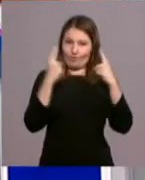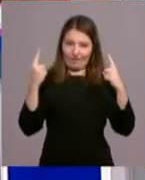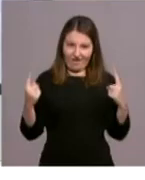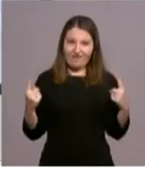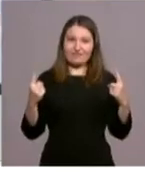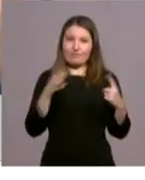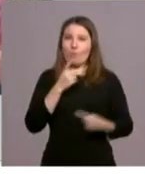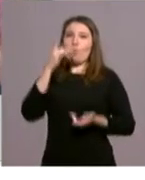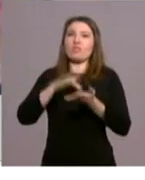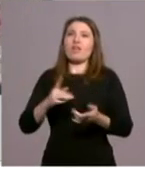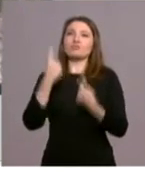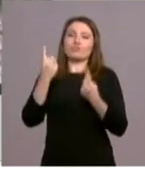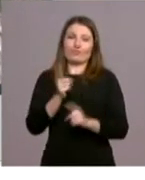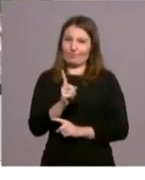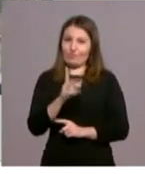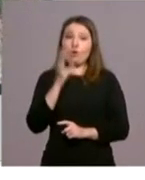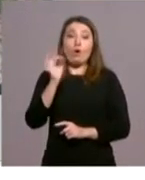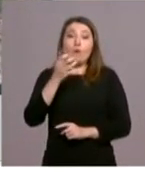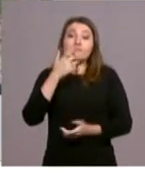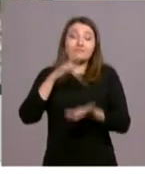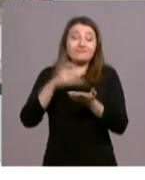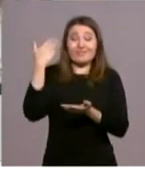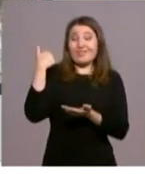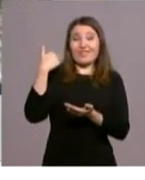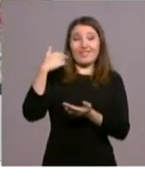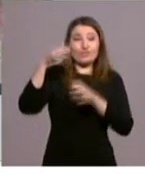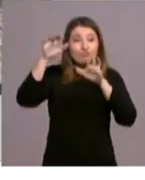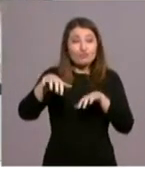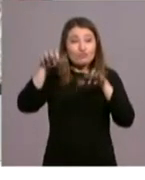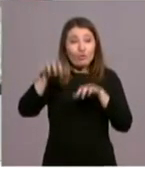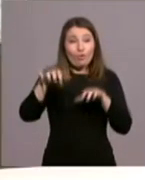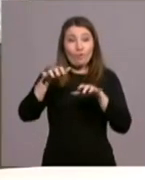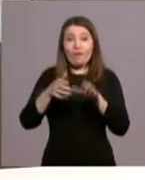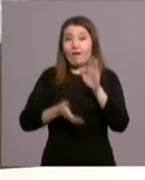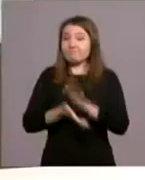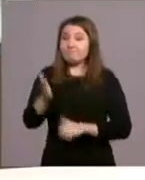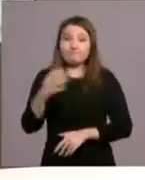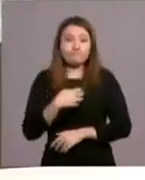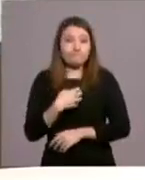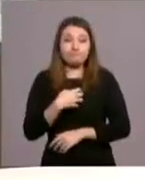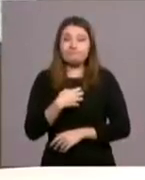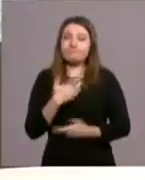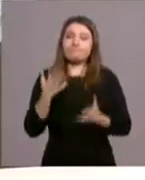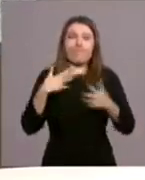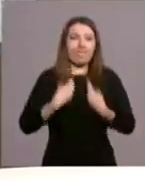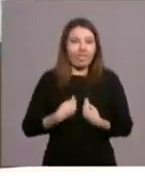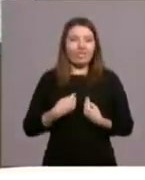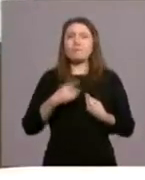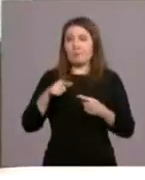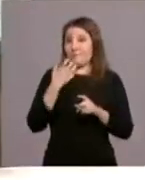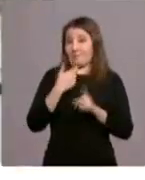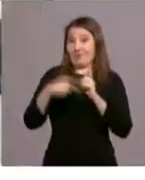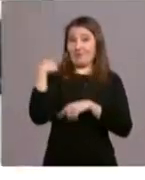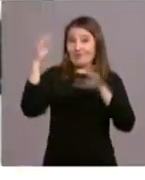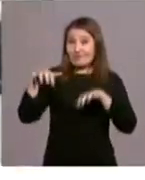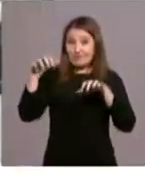O cuando no pueden sacar su imagen por la lluvia. O el otro día la borriquita iba cubierta de plásticos, por si acaso, pero ellos sacaron la borriquita. llovió un rato,